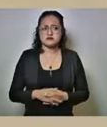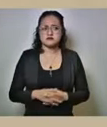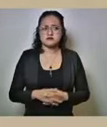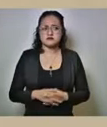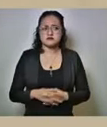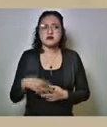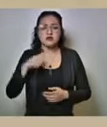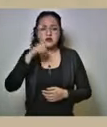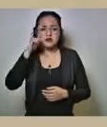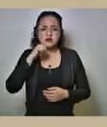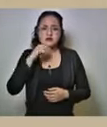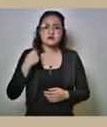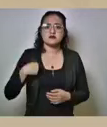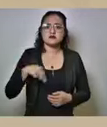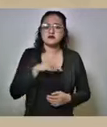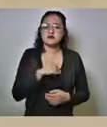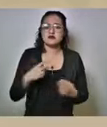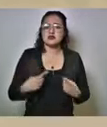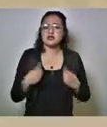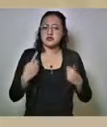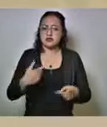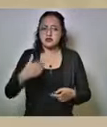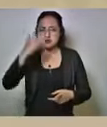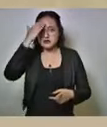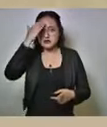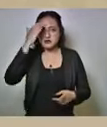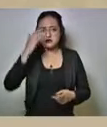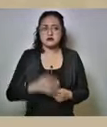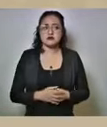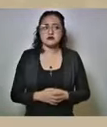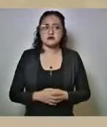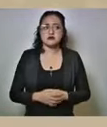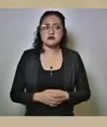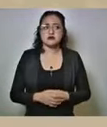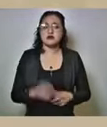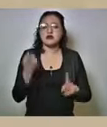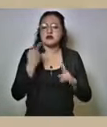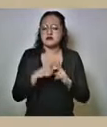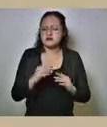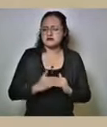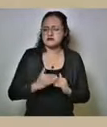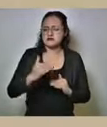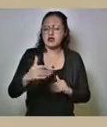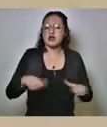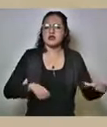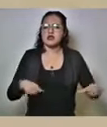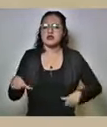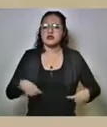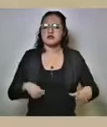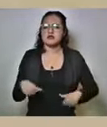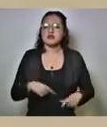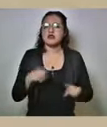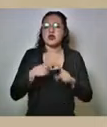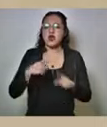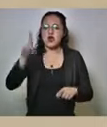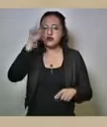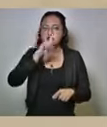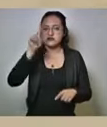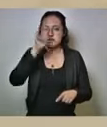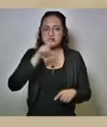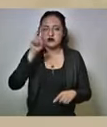ayer nosotros dimos a conocer el arranque de las actividades del consejo